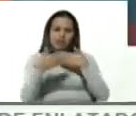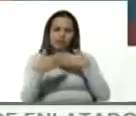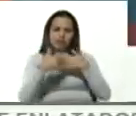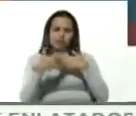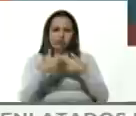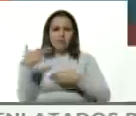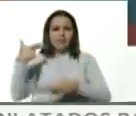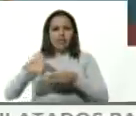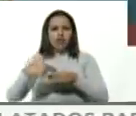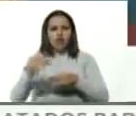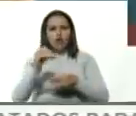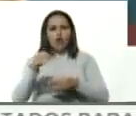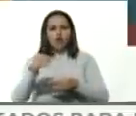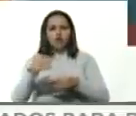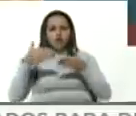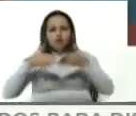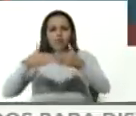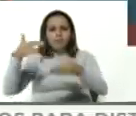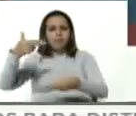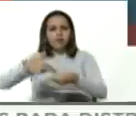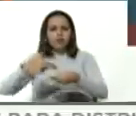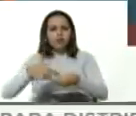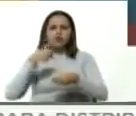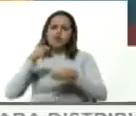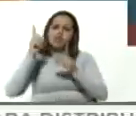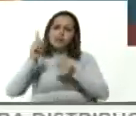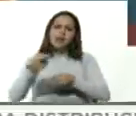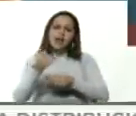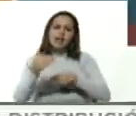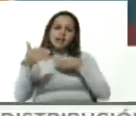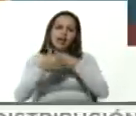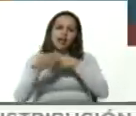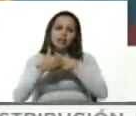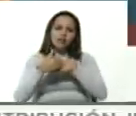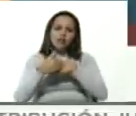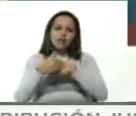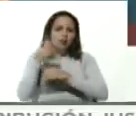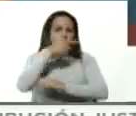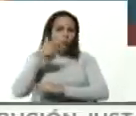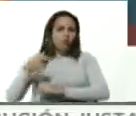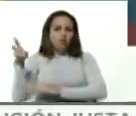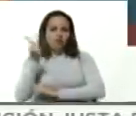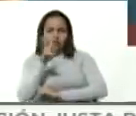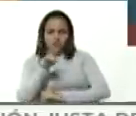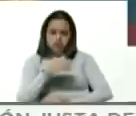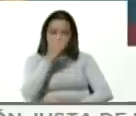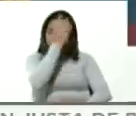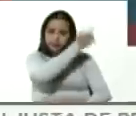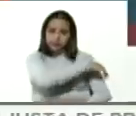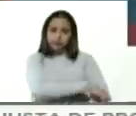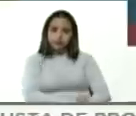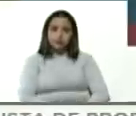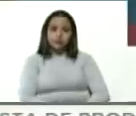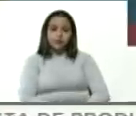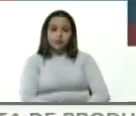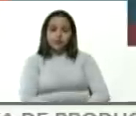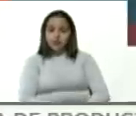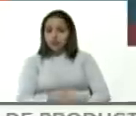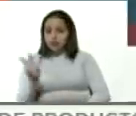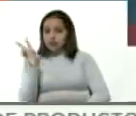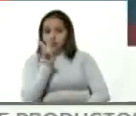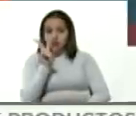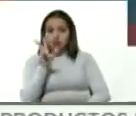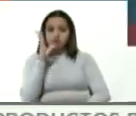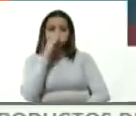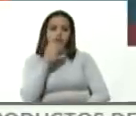petrolera o el transporte petrolero, está atacando a los ciudadanos venezolanos y venezolanas directamente. si Venezuela no tiene cómo